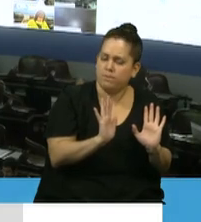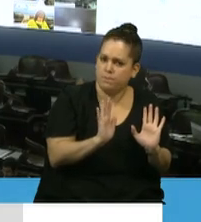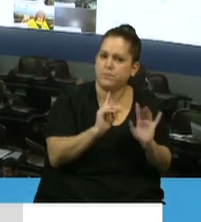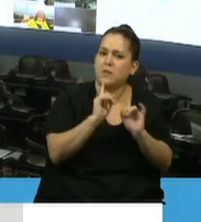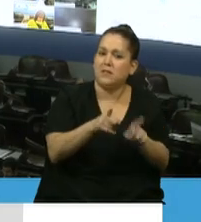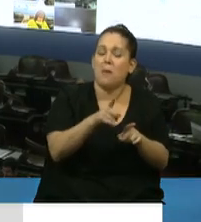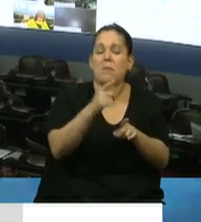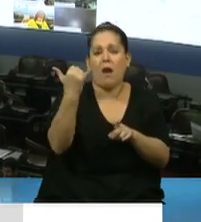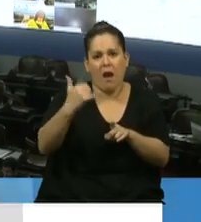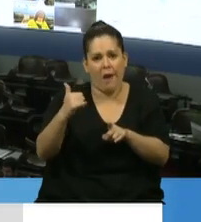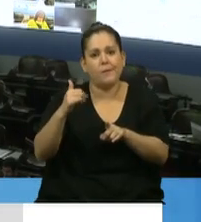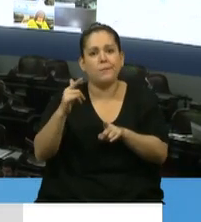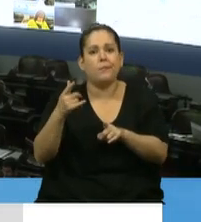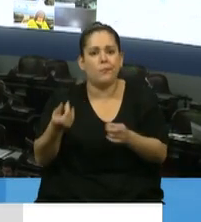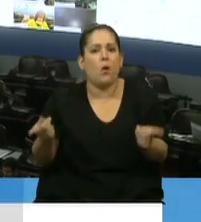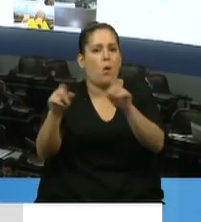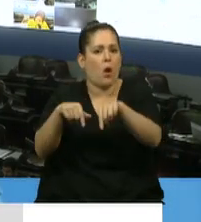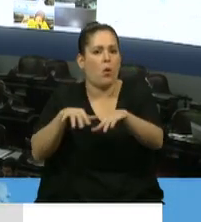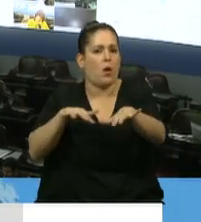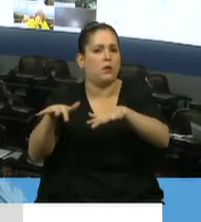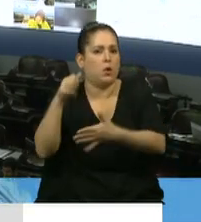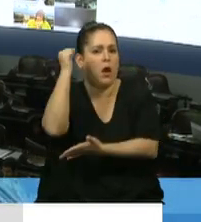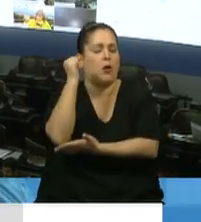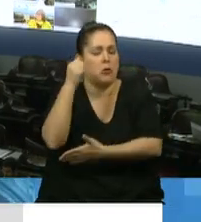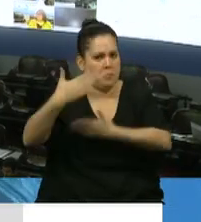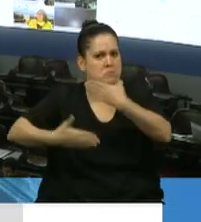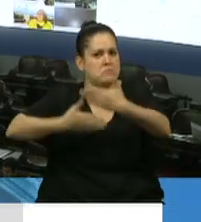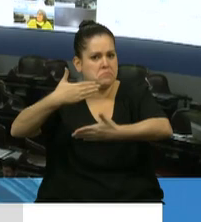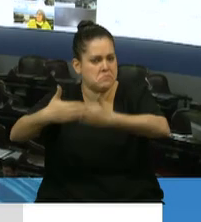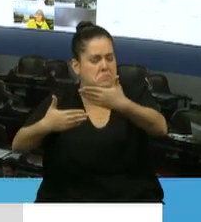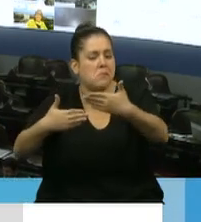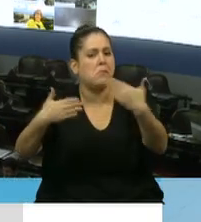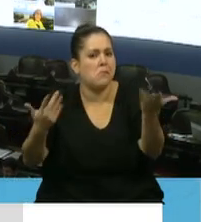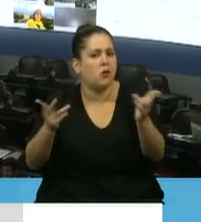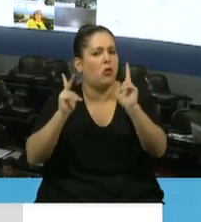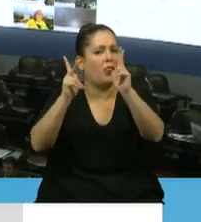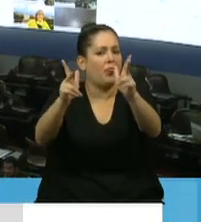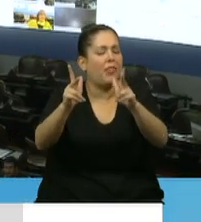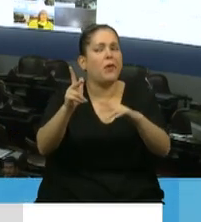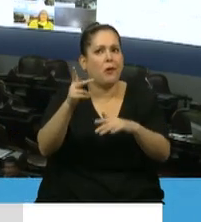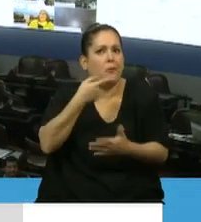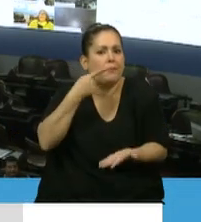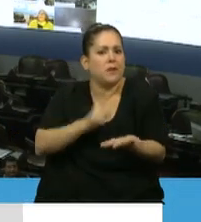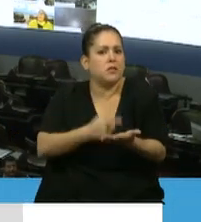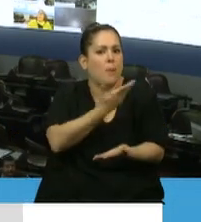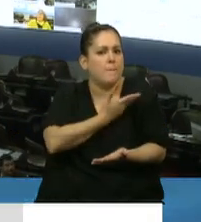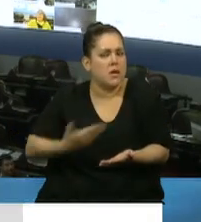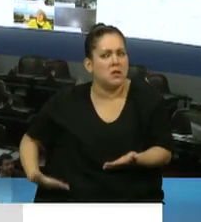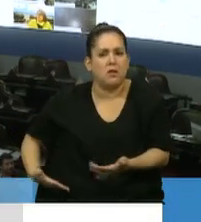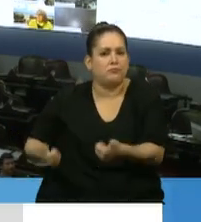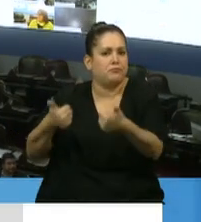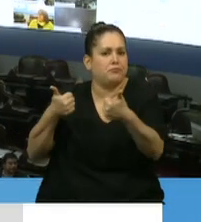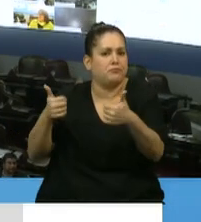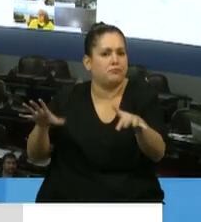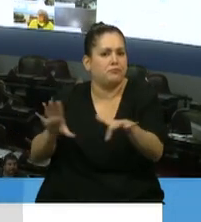económico. Por eso digo que fue acertada la medida y nosotros la hemos acompañado al presidente, al Gobierno